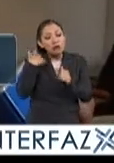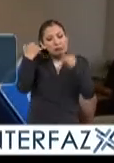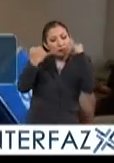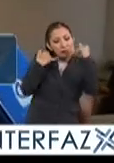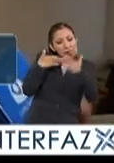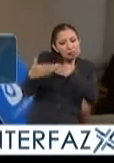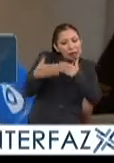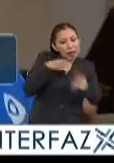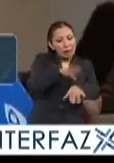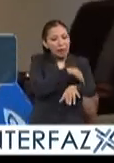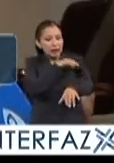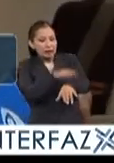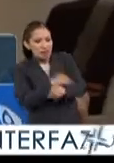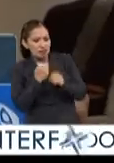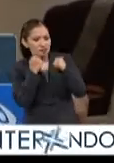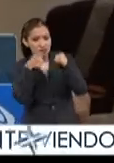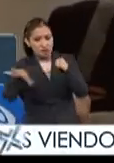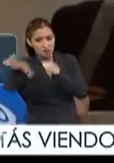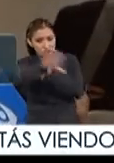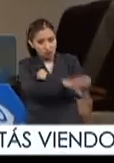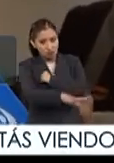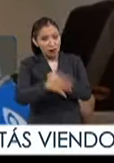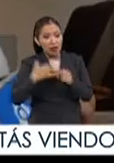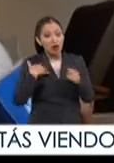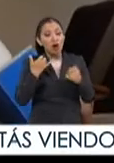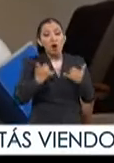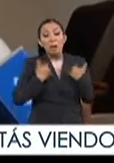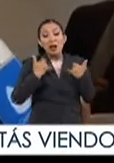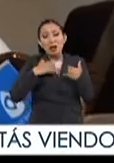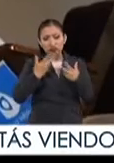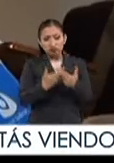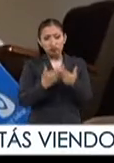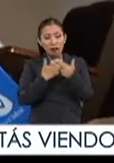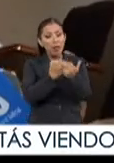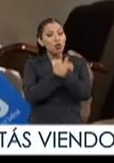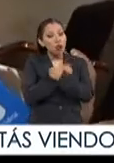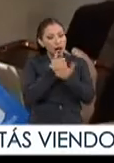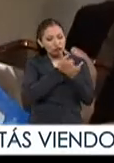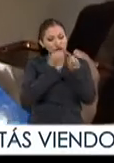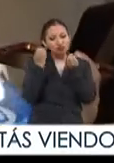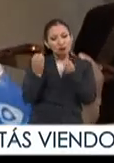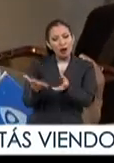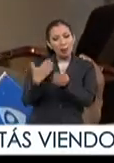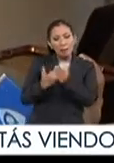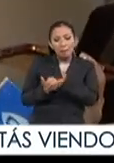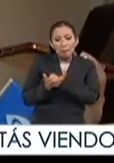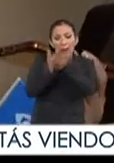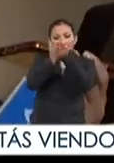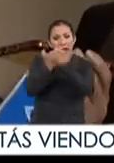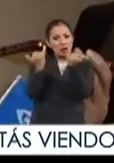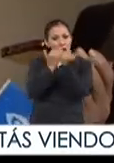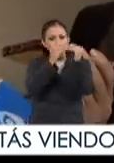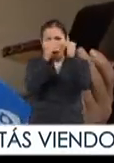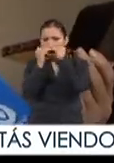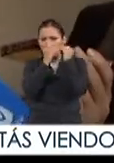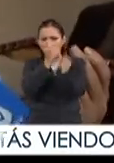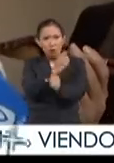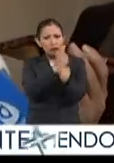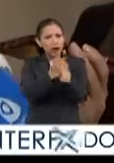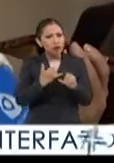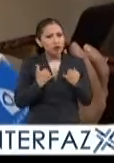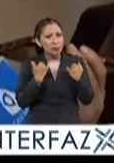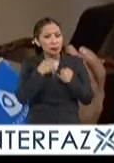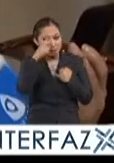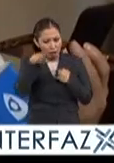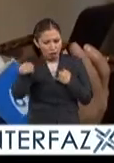innovación, la energía y el potencial que tiene el bono demográfico, la educación les dé el piso parejo de oportunidades a